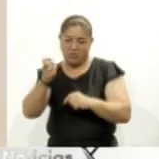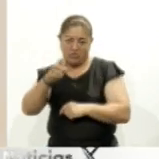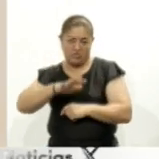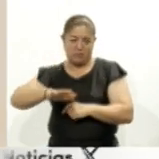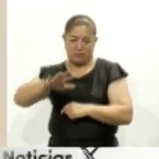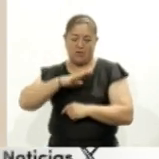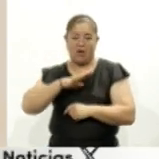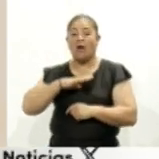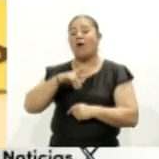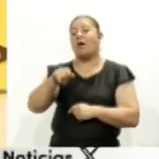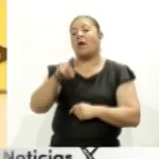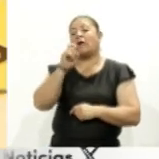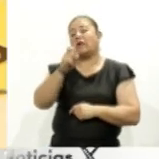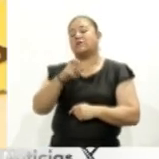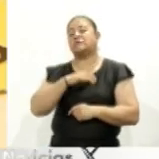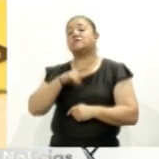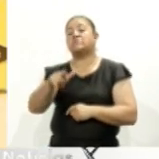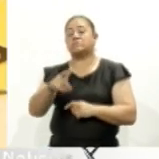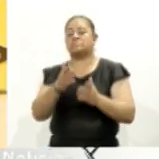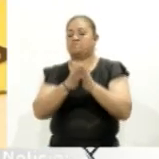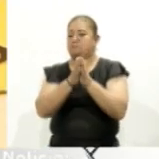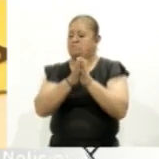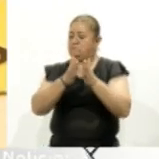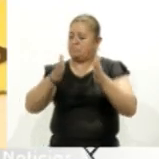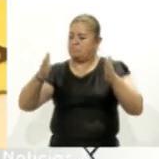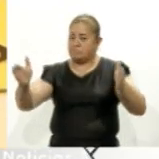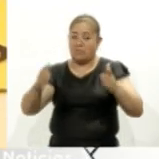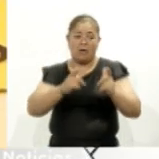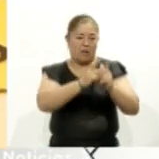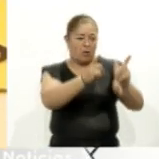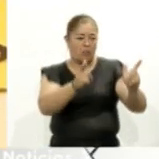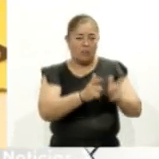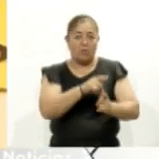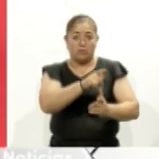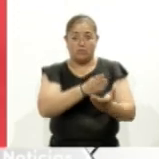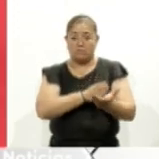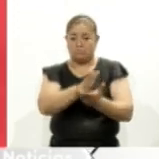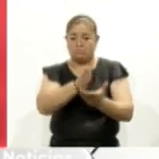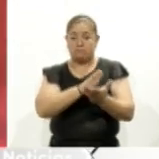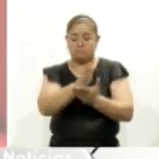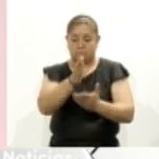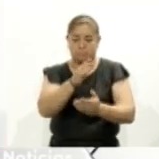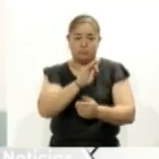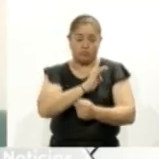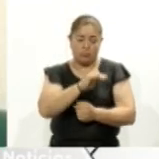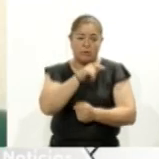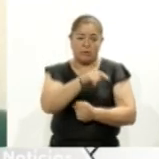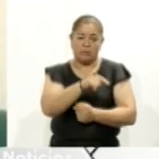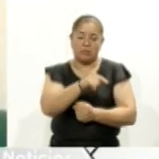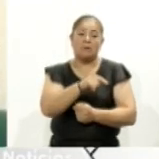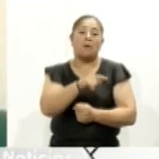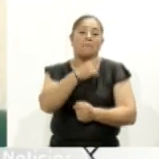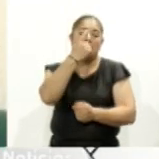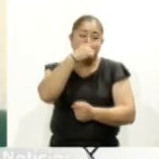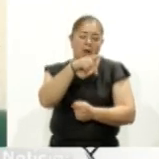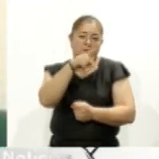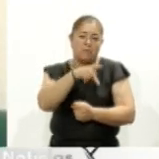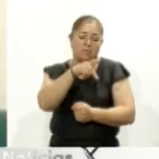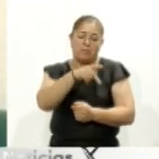lo que ha provocado una brecha que se tiene que revertir, pues existen grupos que no tienen acceso a los insumos necesarios para su ciclo menstrual.